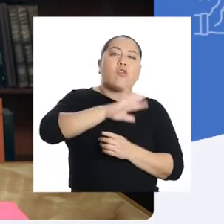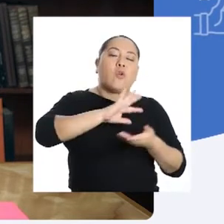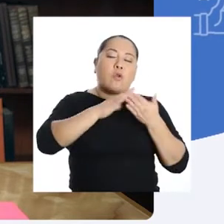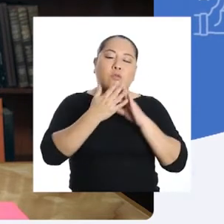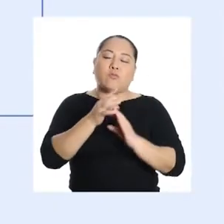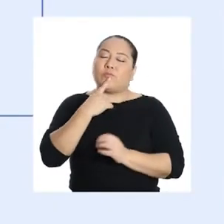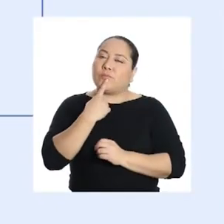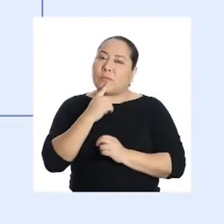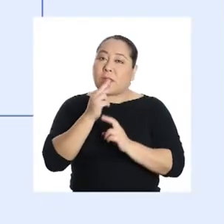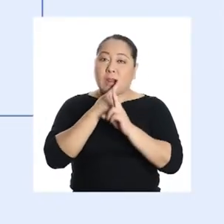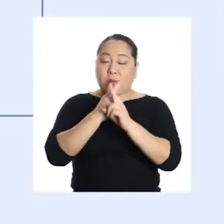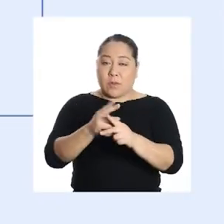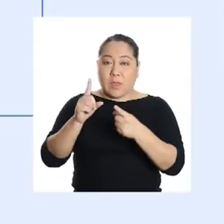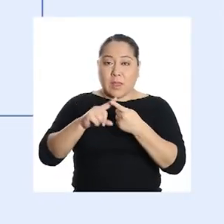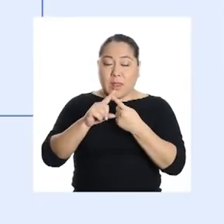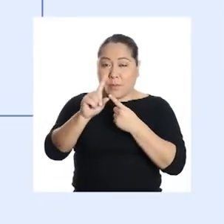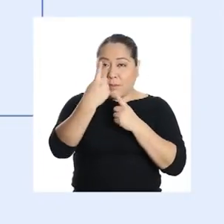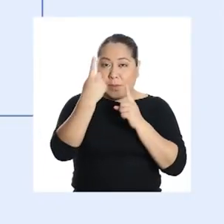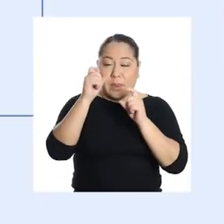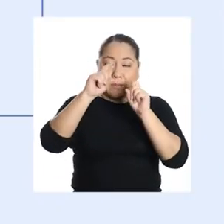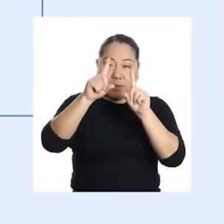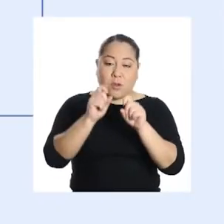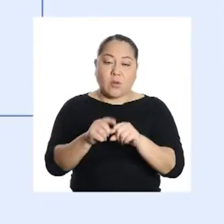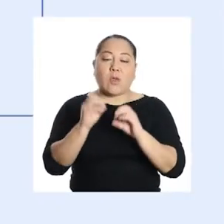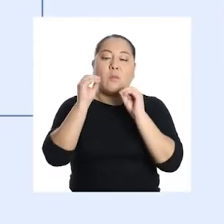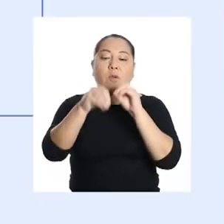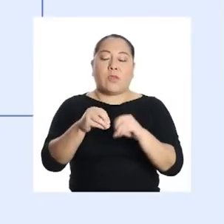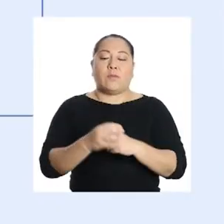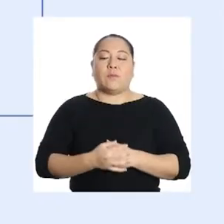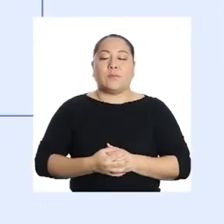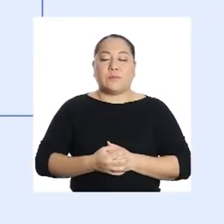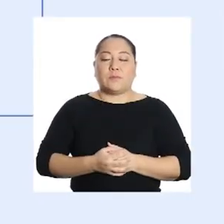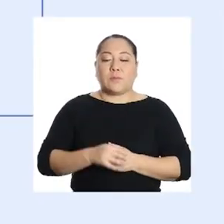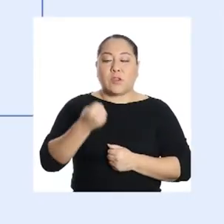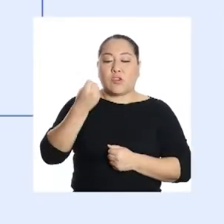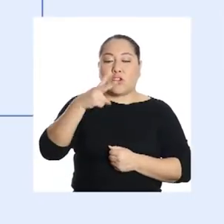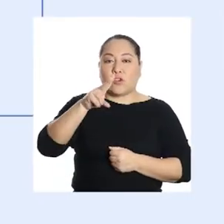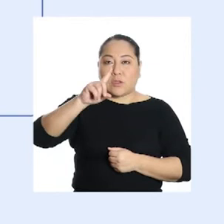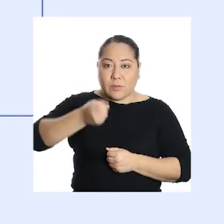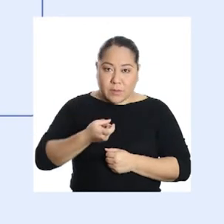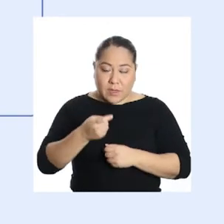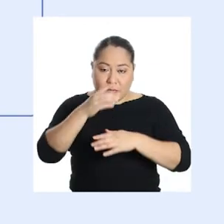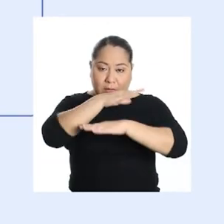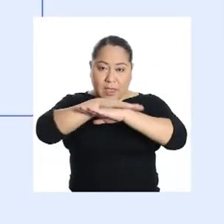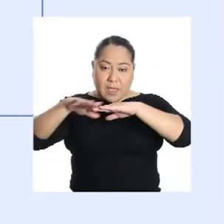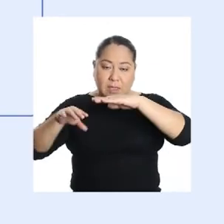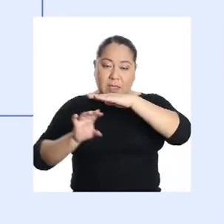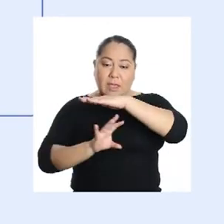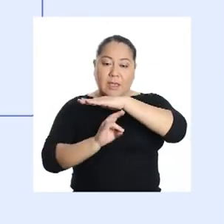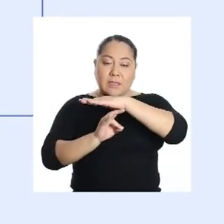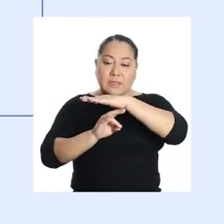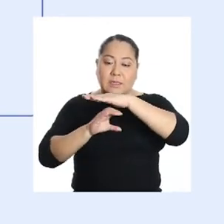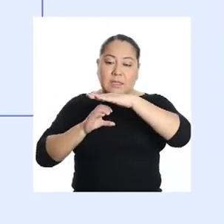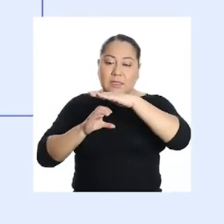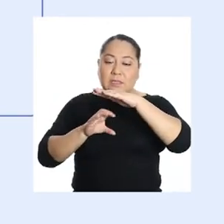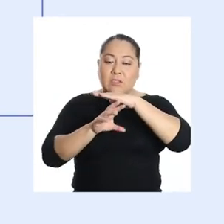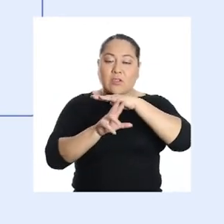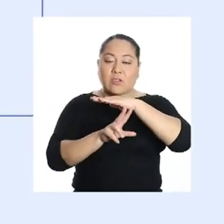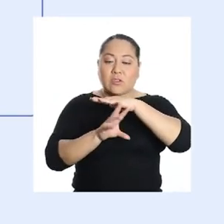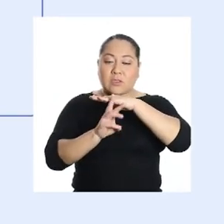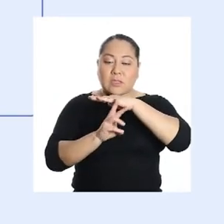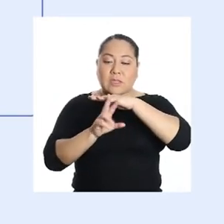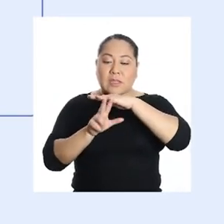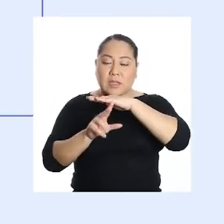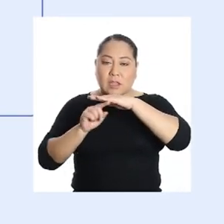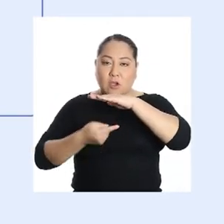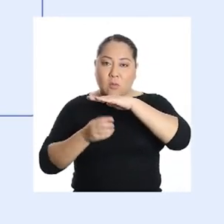una comunidad? Para responder la primera interrogante, aplicamos la operación. 12,000 entre 773